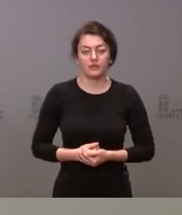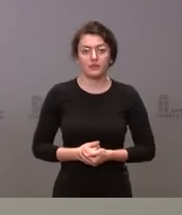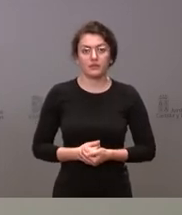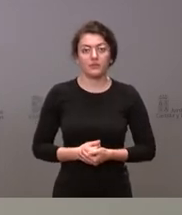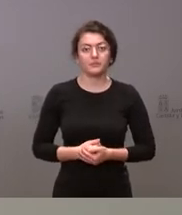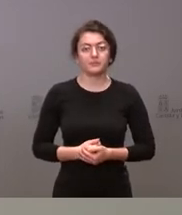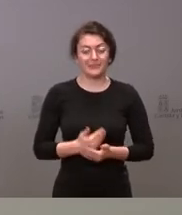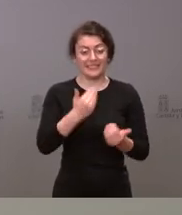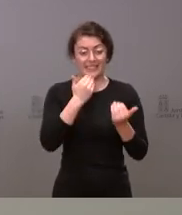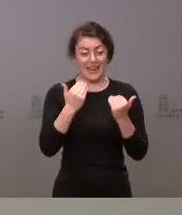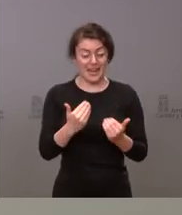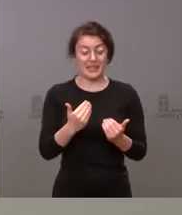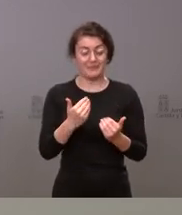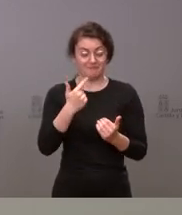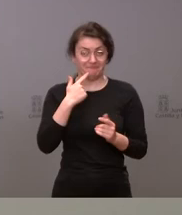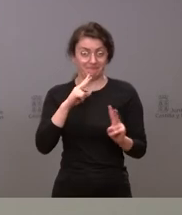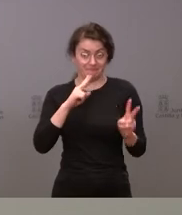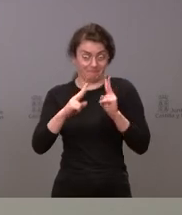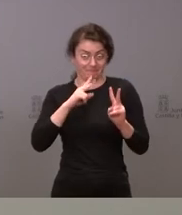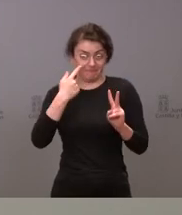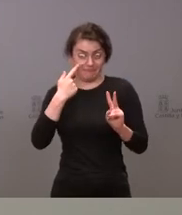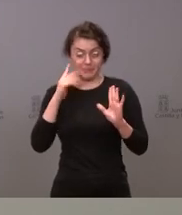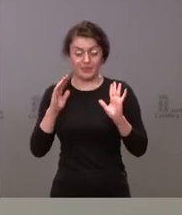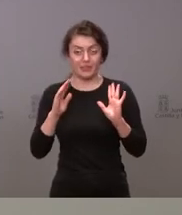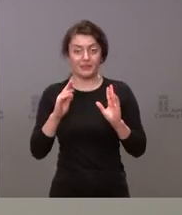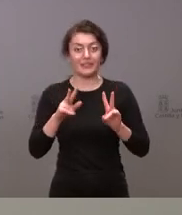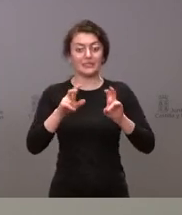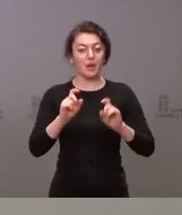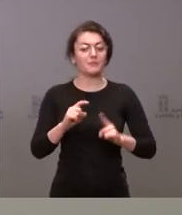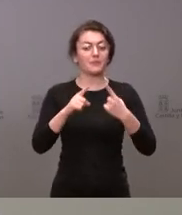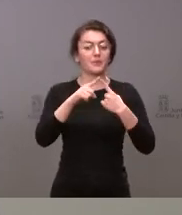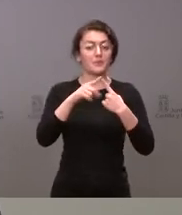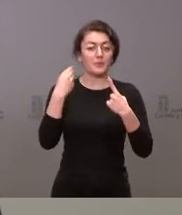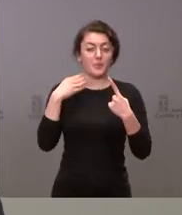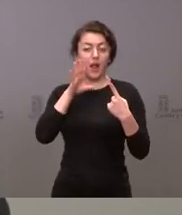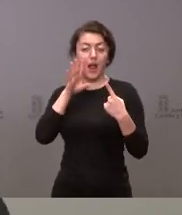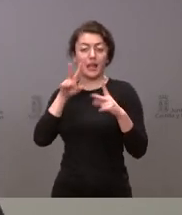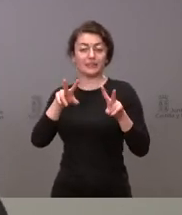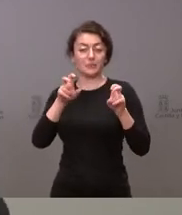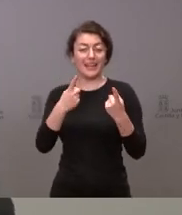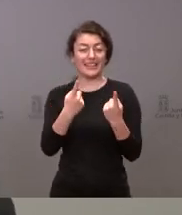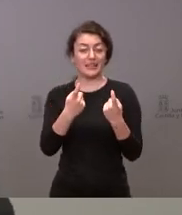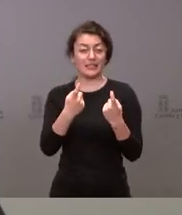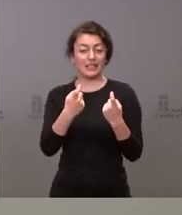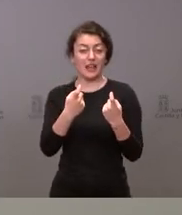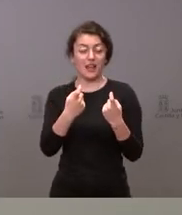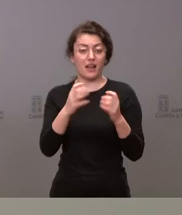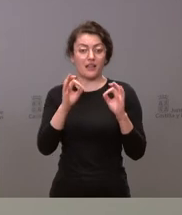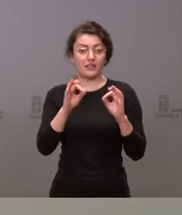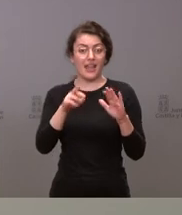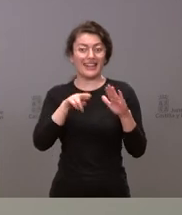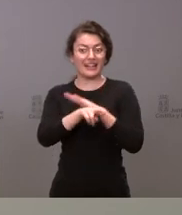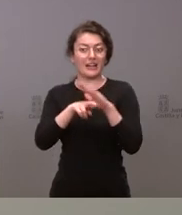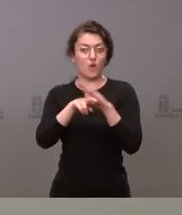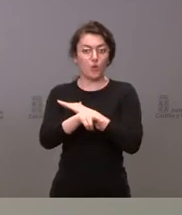muchas gracias trataré de responder a sus preguntas sobre el primer asunto que usted me plantea en relación con la necesidad de los recursos